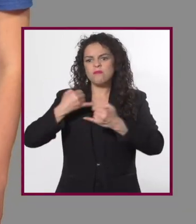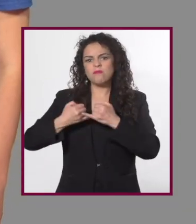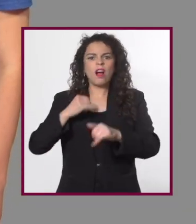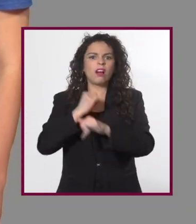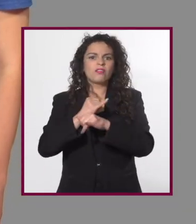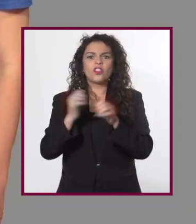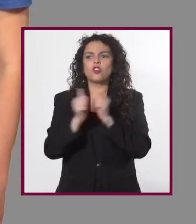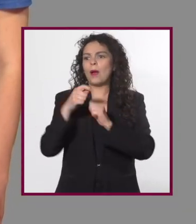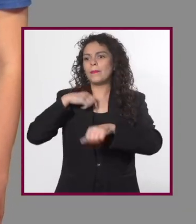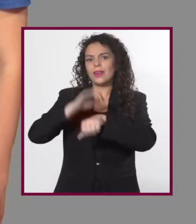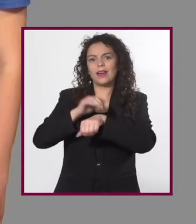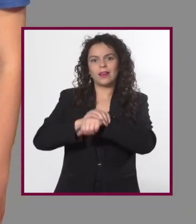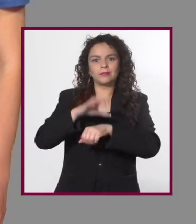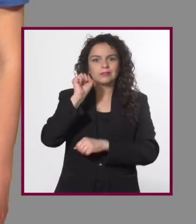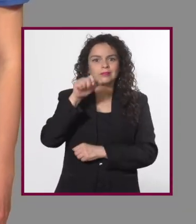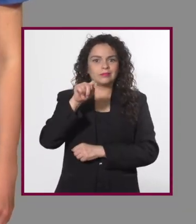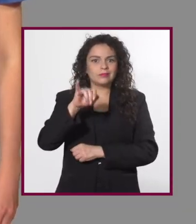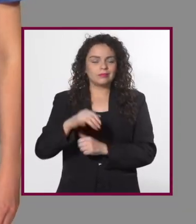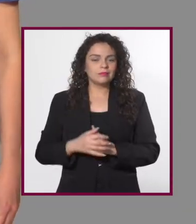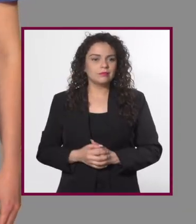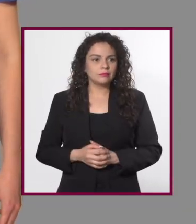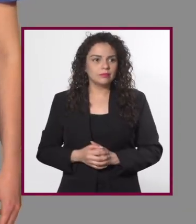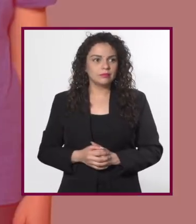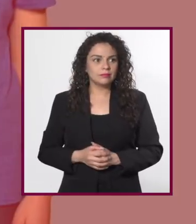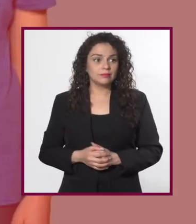O me pongo a jugar en línea con mi amigo Sandy.